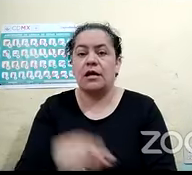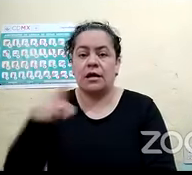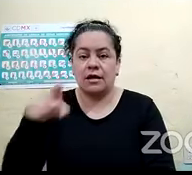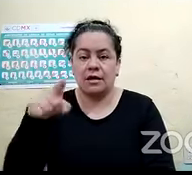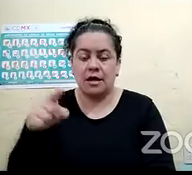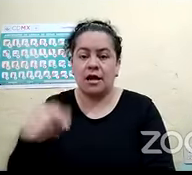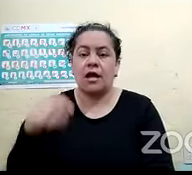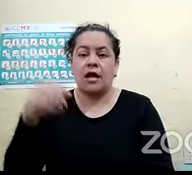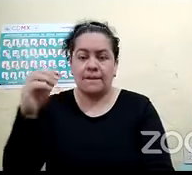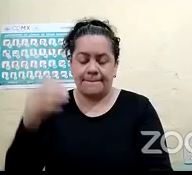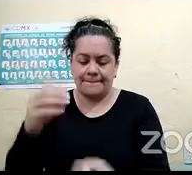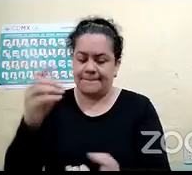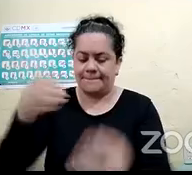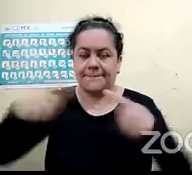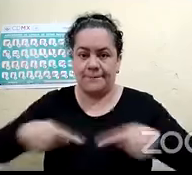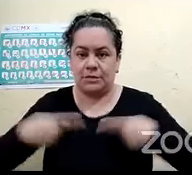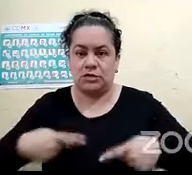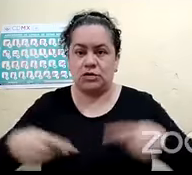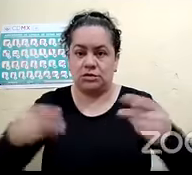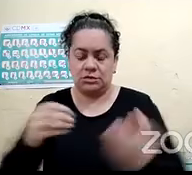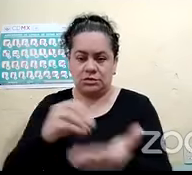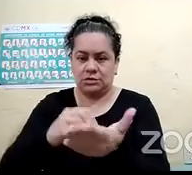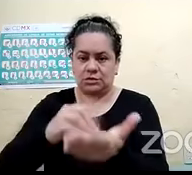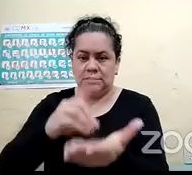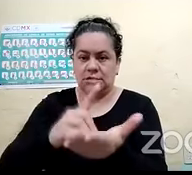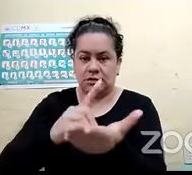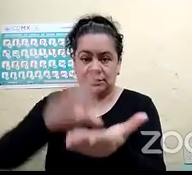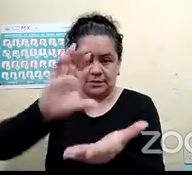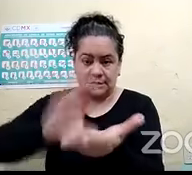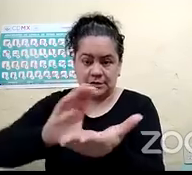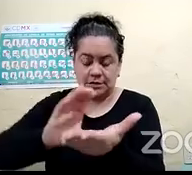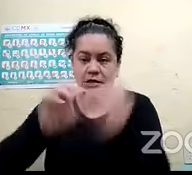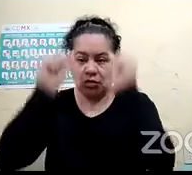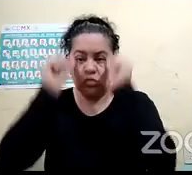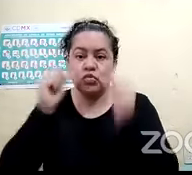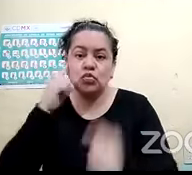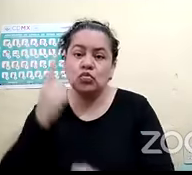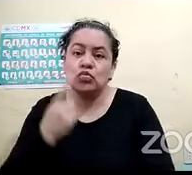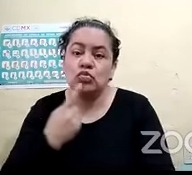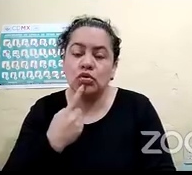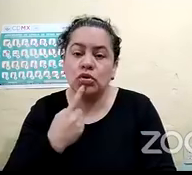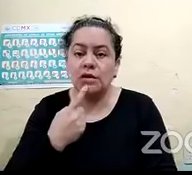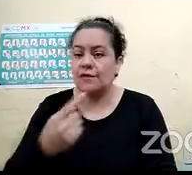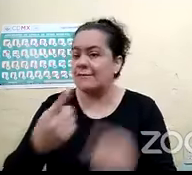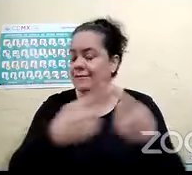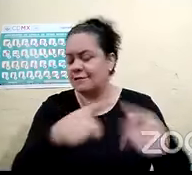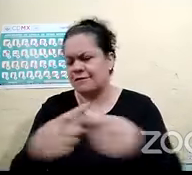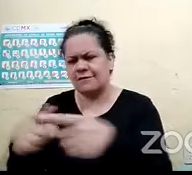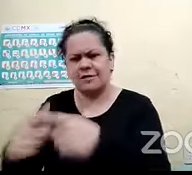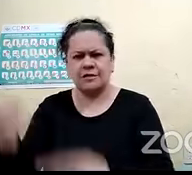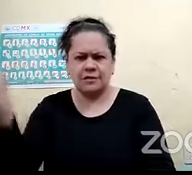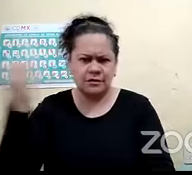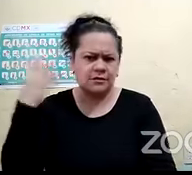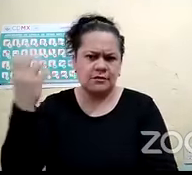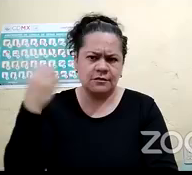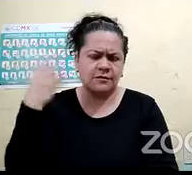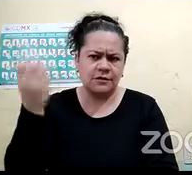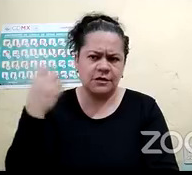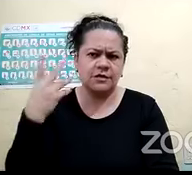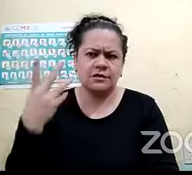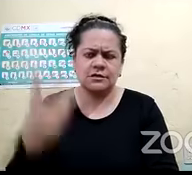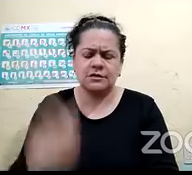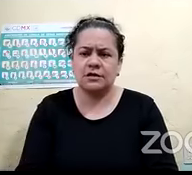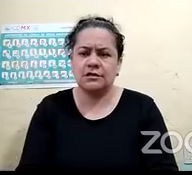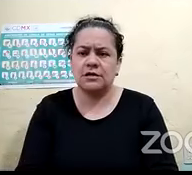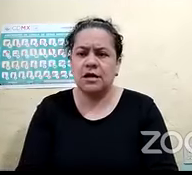A partir del 2019 ha sido ponente en diversos foros, paneles, mesas de trabajo y ha dado conferencias y talleres de